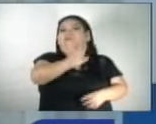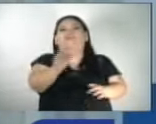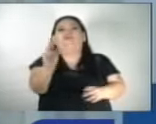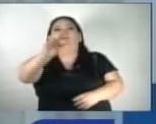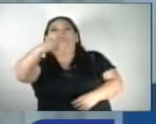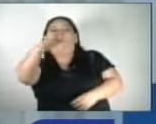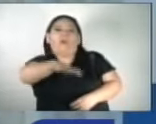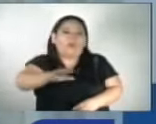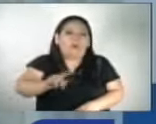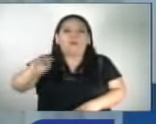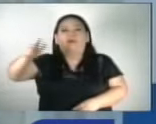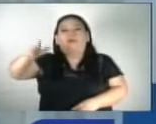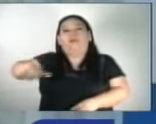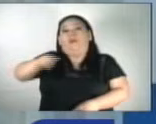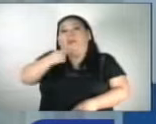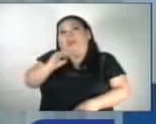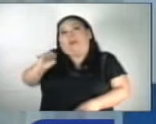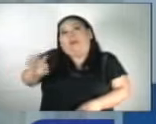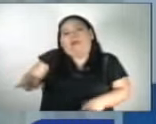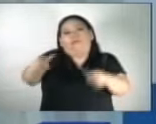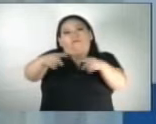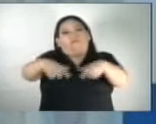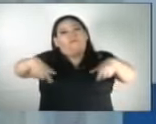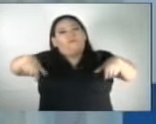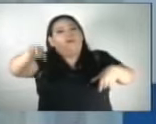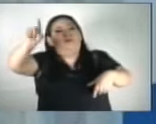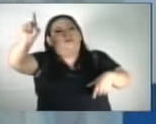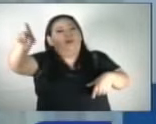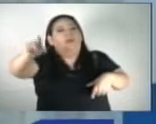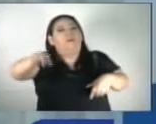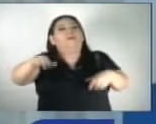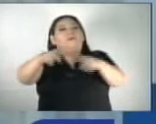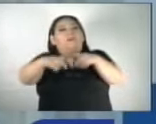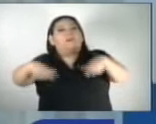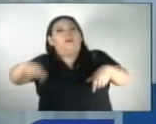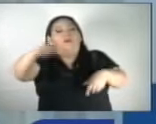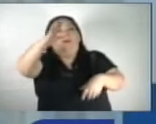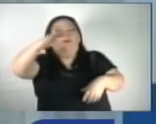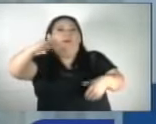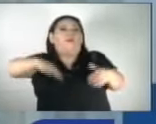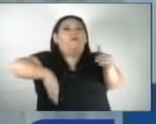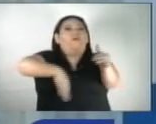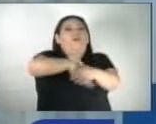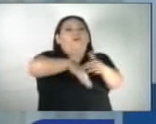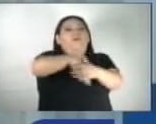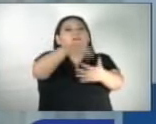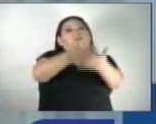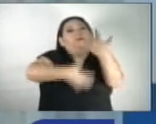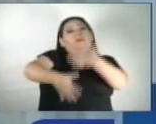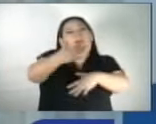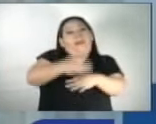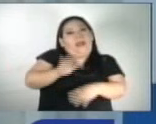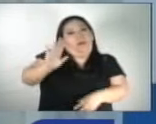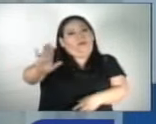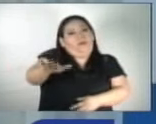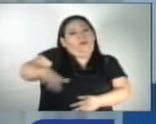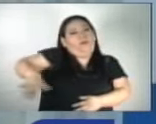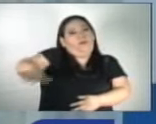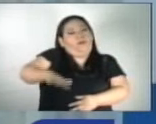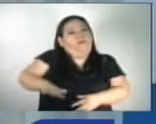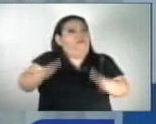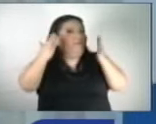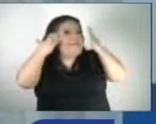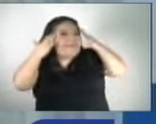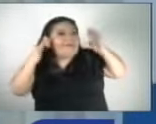hasta ahora se ha dicho que es la cancha de el estadio nacional de fútbol playa o al menos las instalaciones en ese